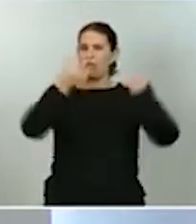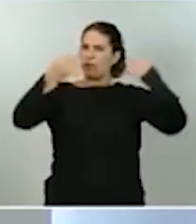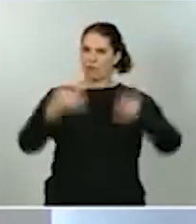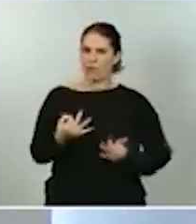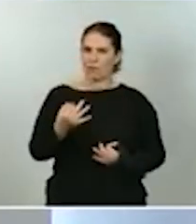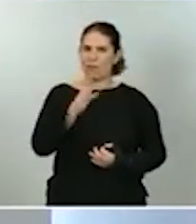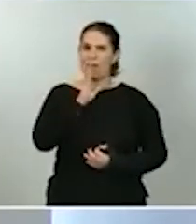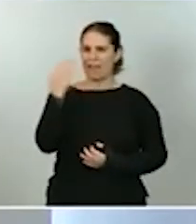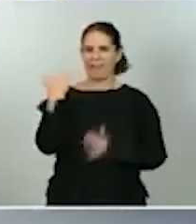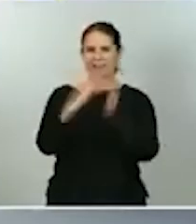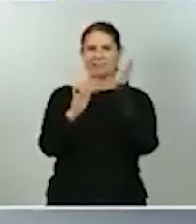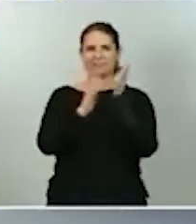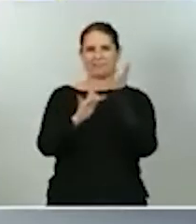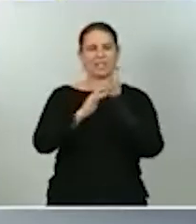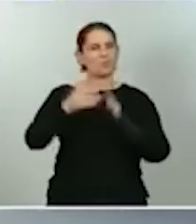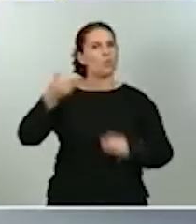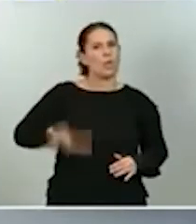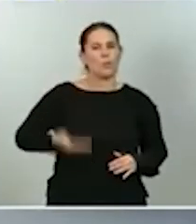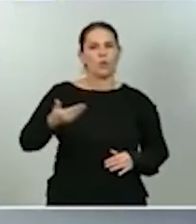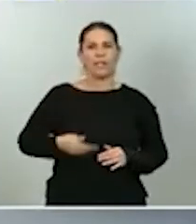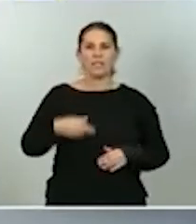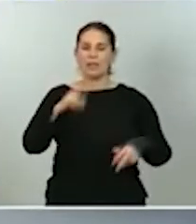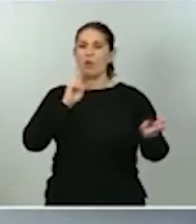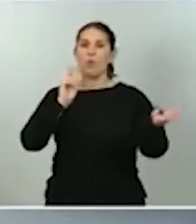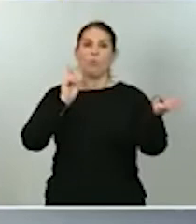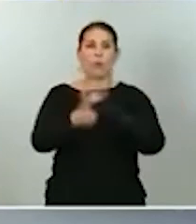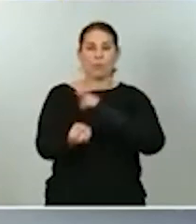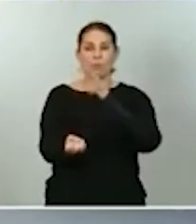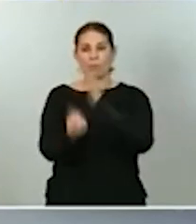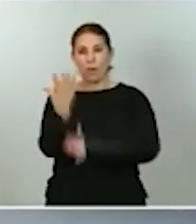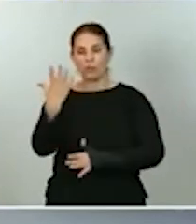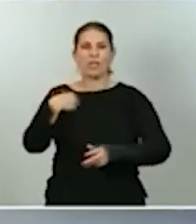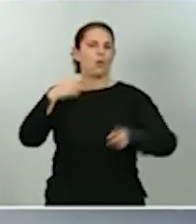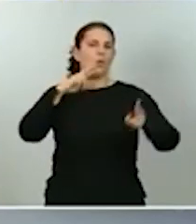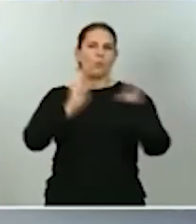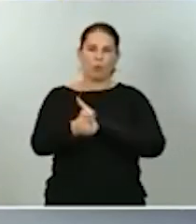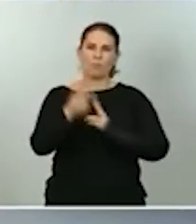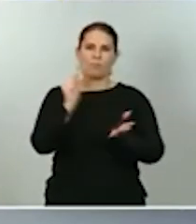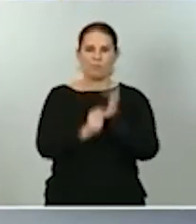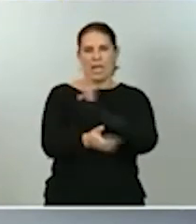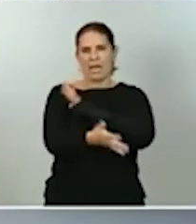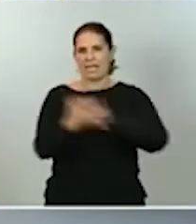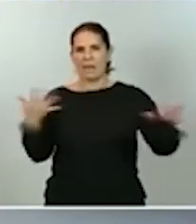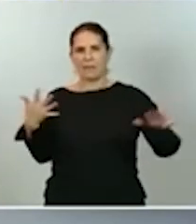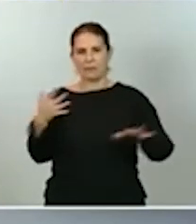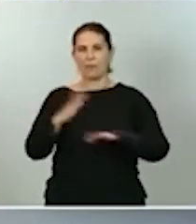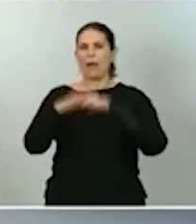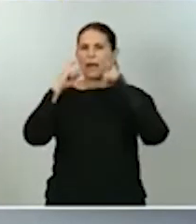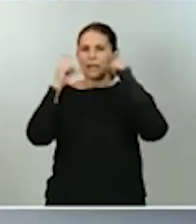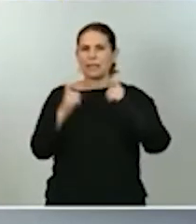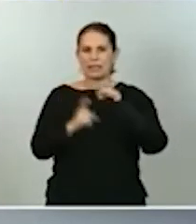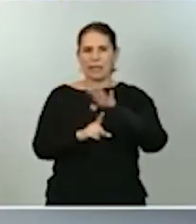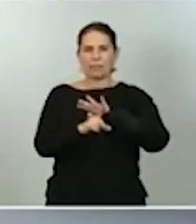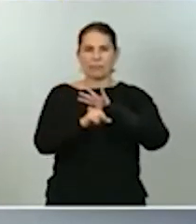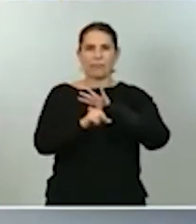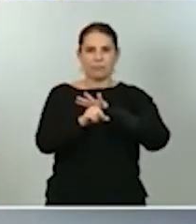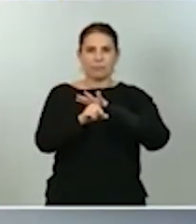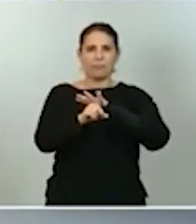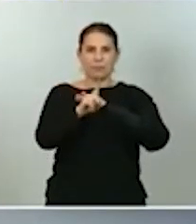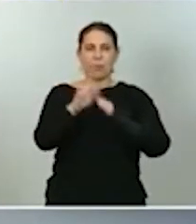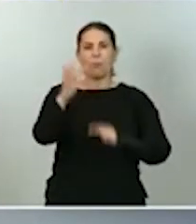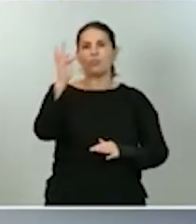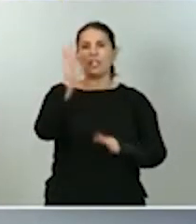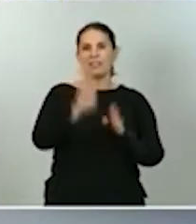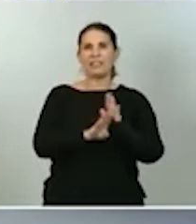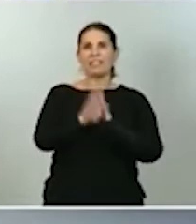atajar rápidamente los brotes de la pandemia para mantenernos en esta tendencia positiva en los próximos trimestres, en